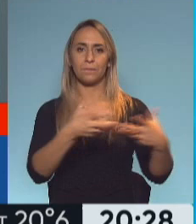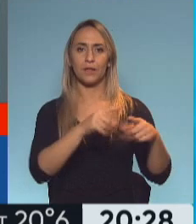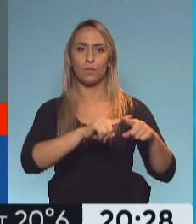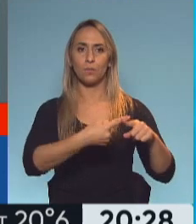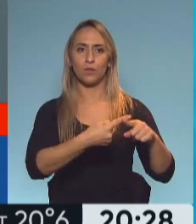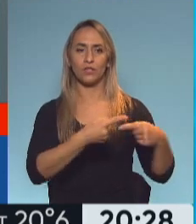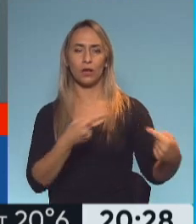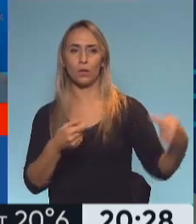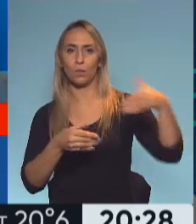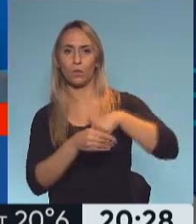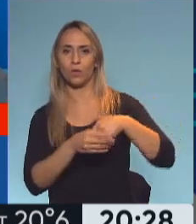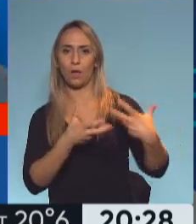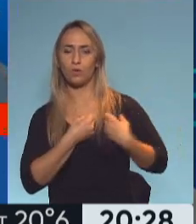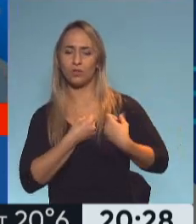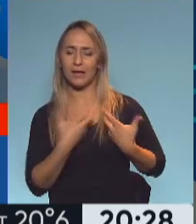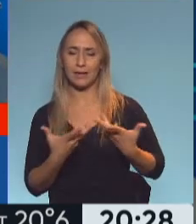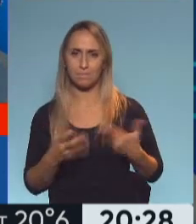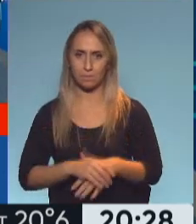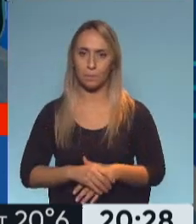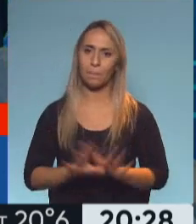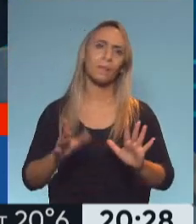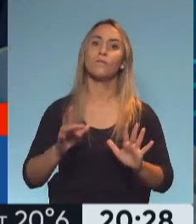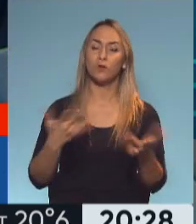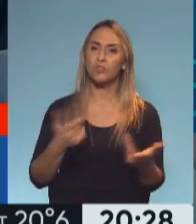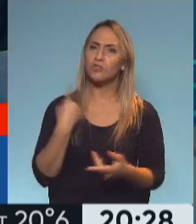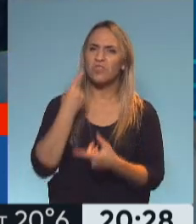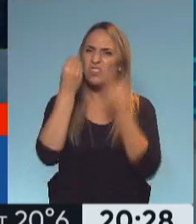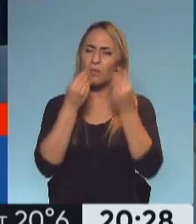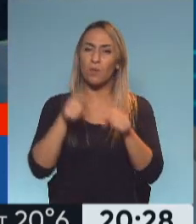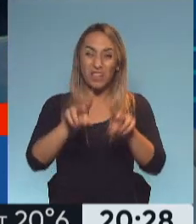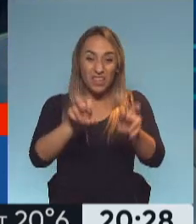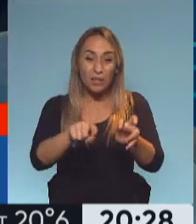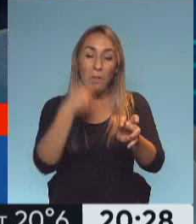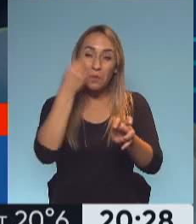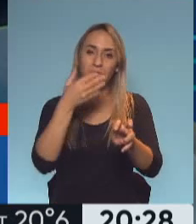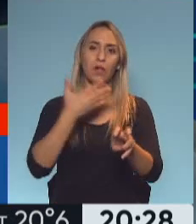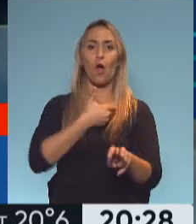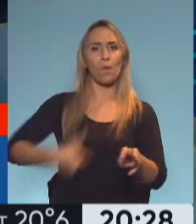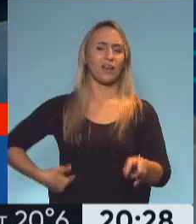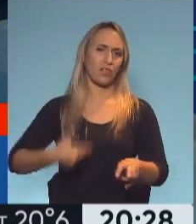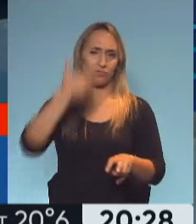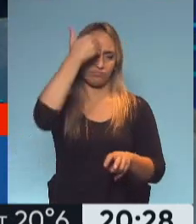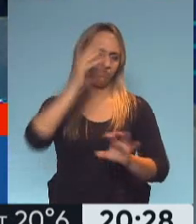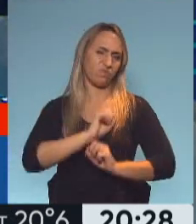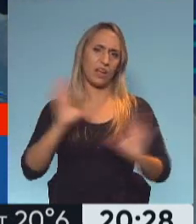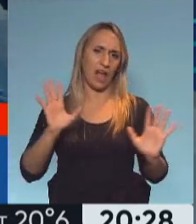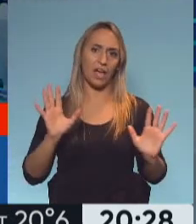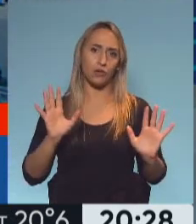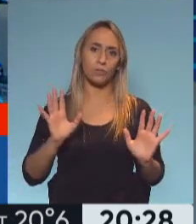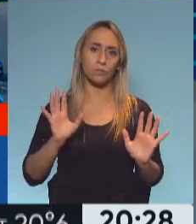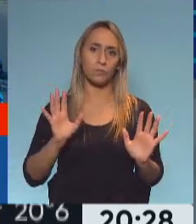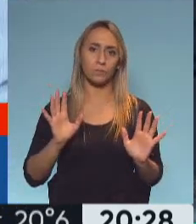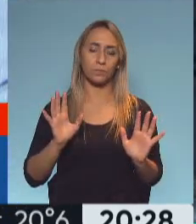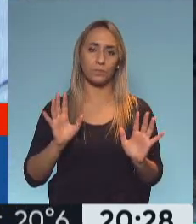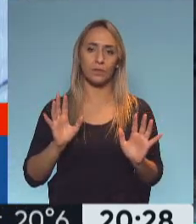legislatura ahora. Sí, pero por eso. Nosotros no está dentro de nuestra agenda de preocupaciones. La verdad, el gobernador lo tiene muy claro. Nos ha dejado